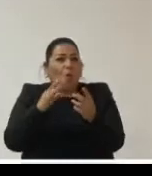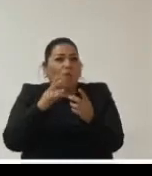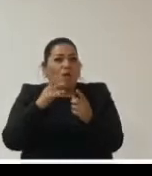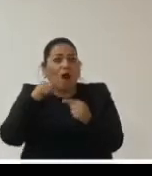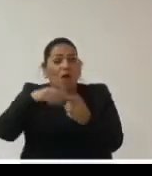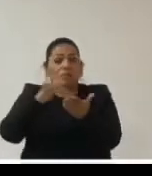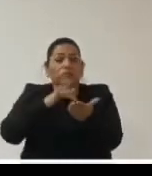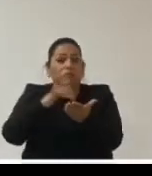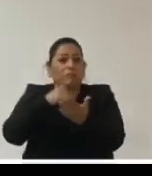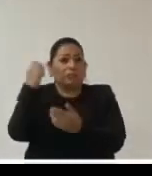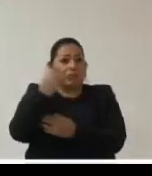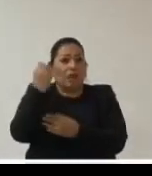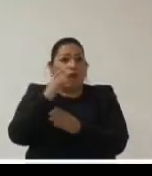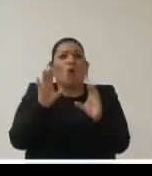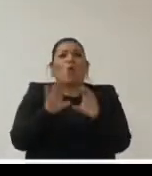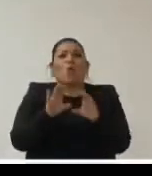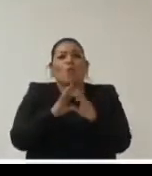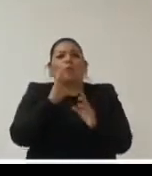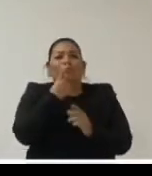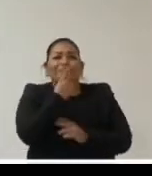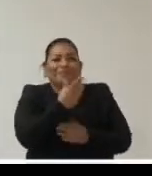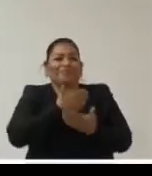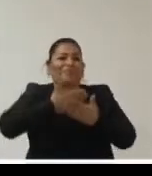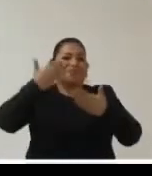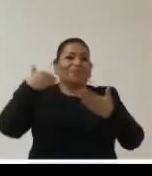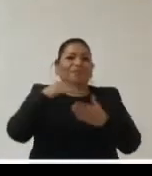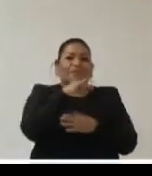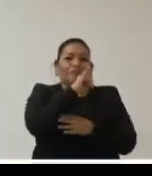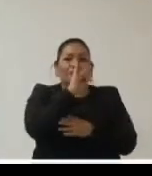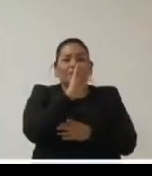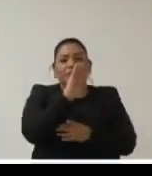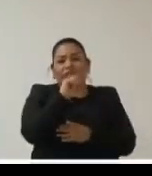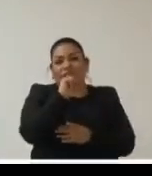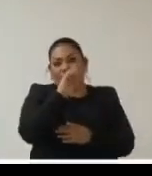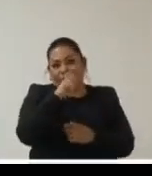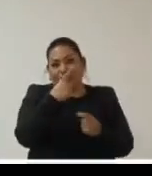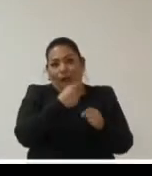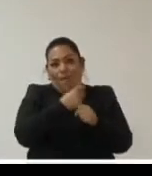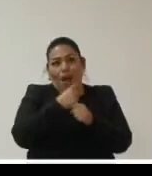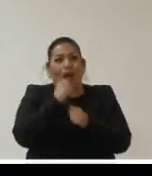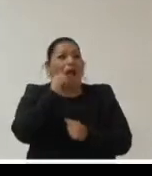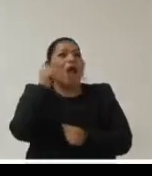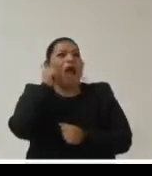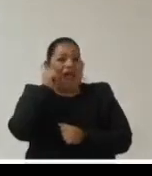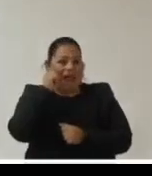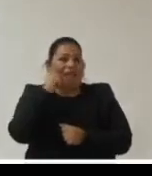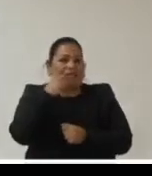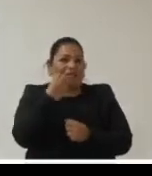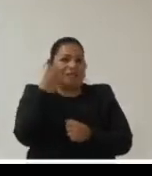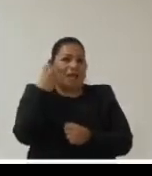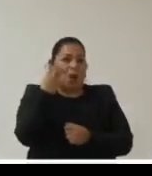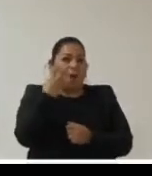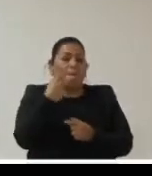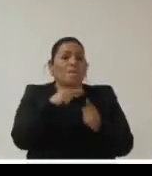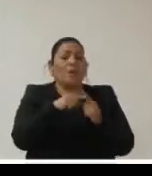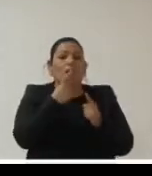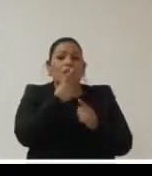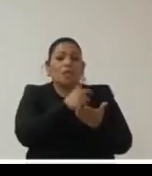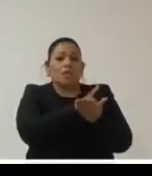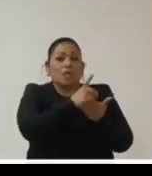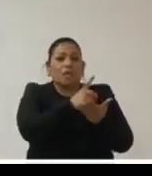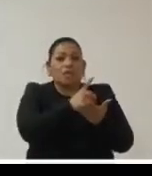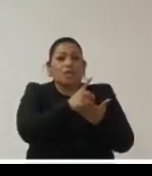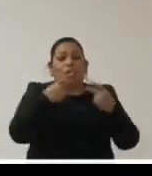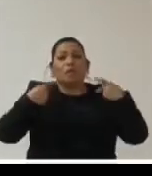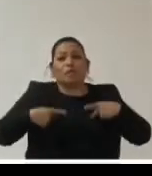en primer lugar ya lo decía Isabel Davara durante su intervención el primer día ayer el derecho a la protección de datos